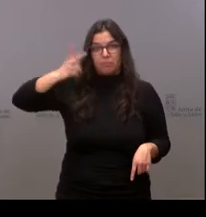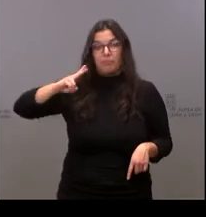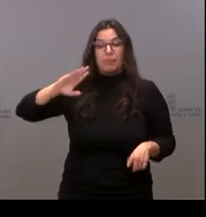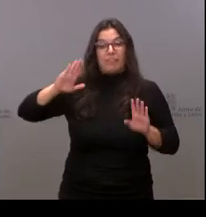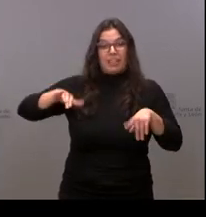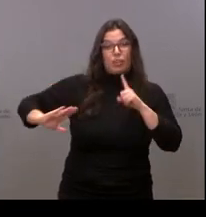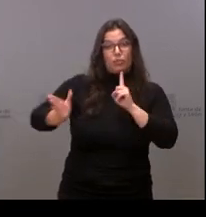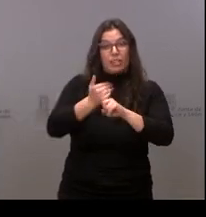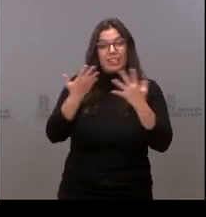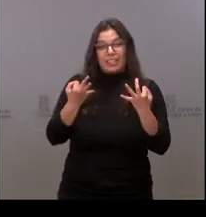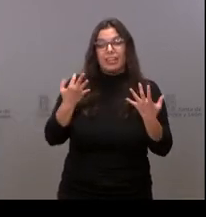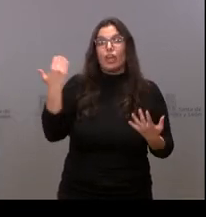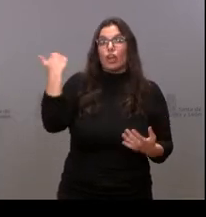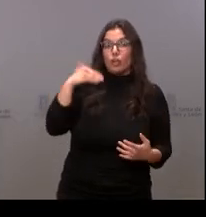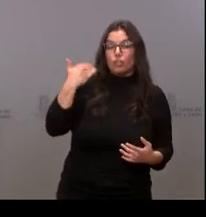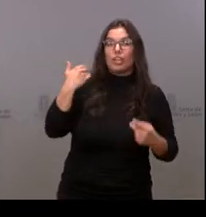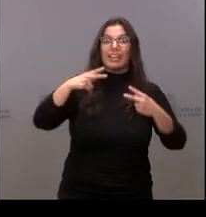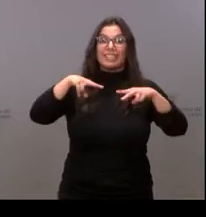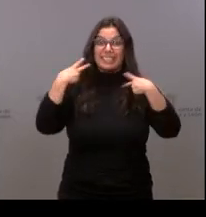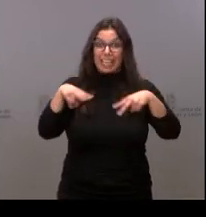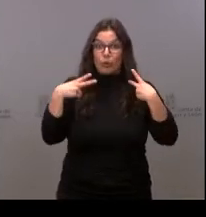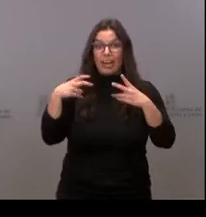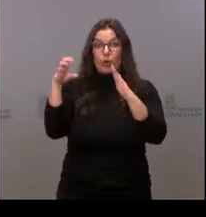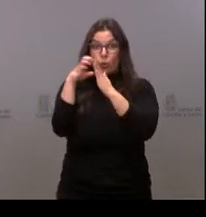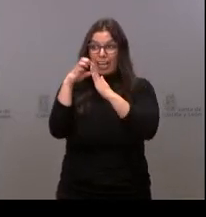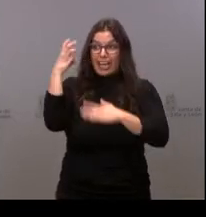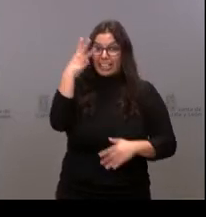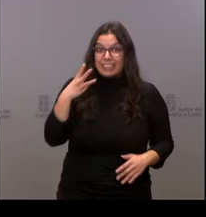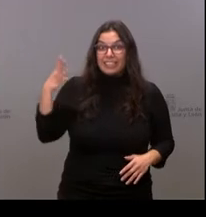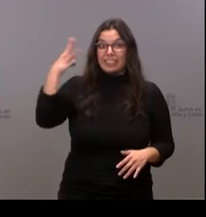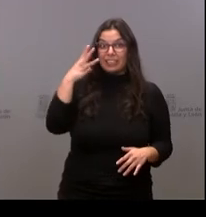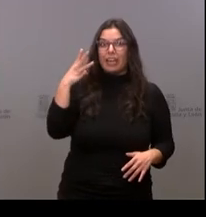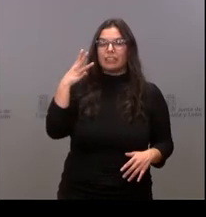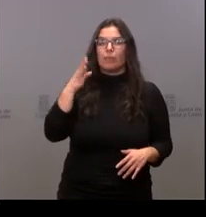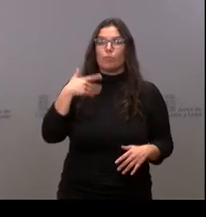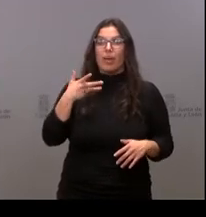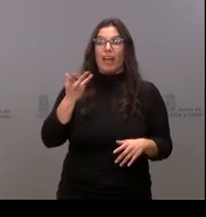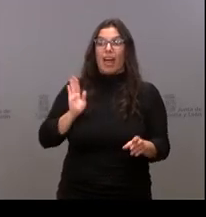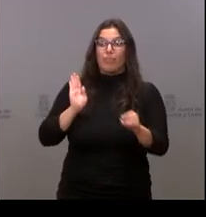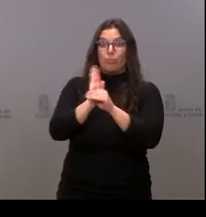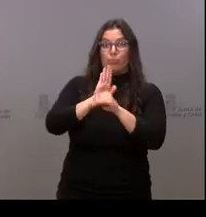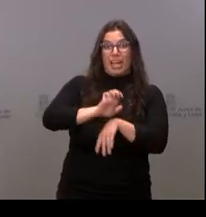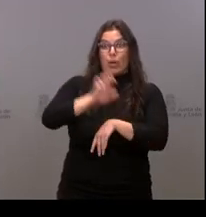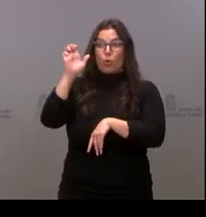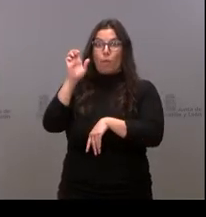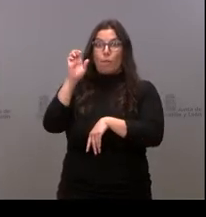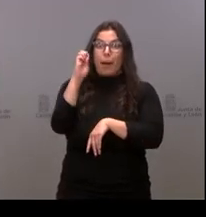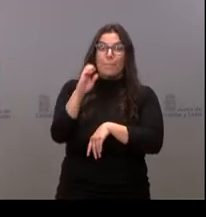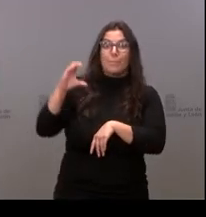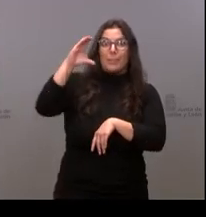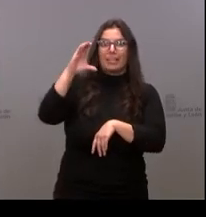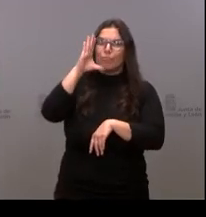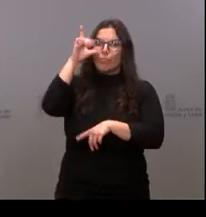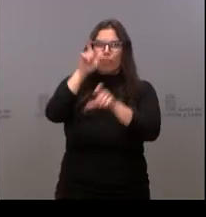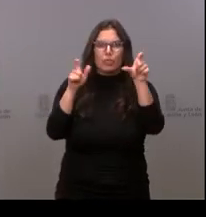Soria, que Teruel, que Cuenca puedan recibir más ayudas europeas por tener esa baja densidad